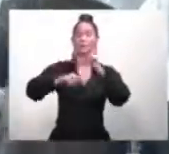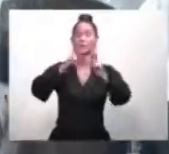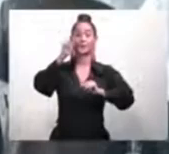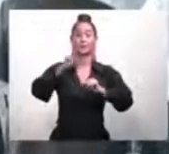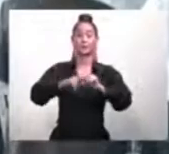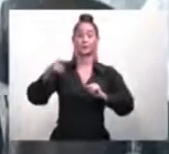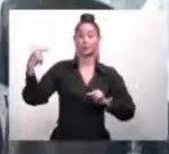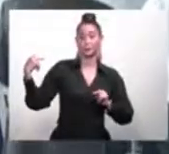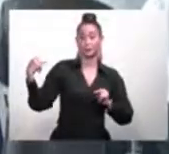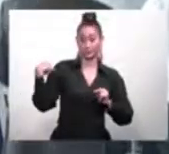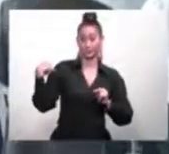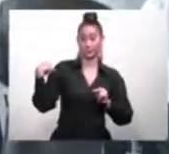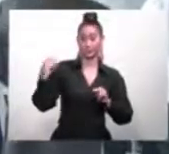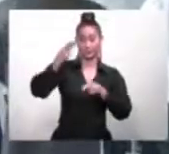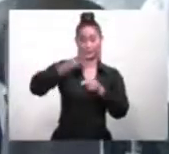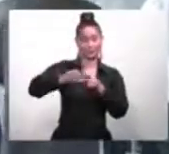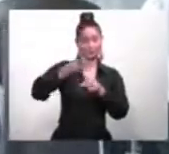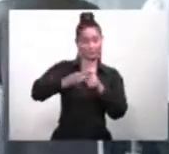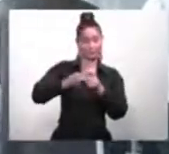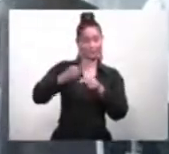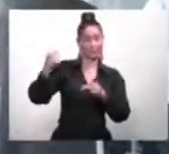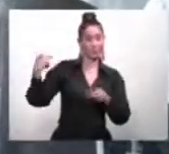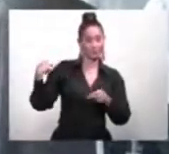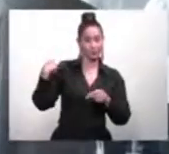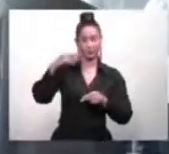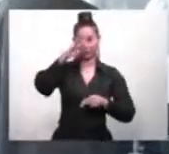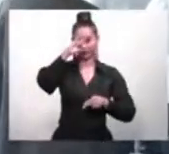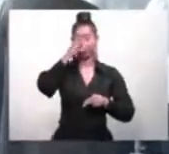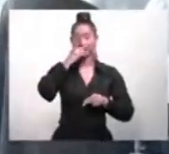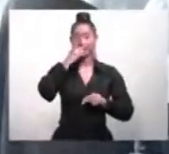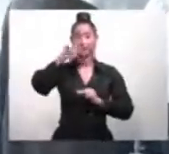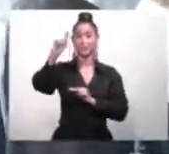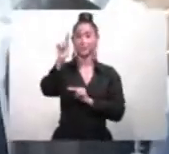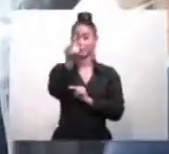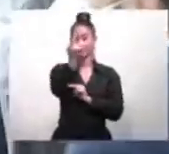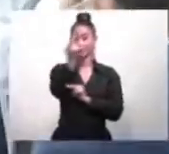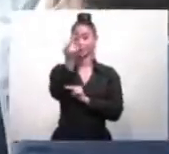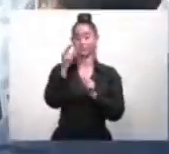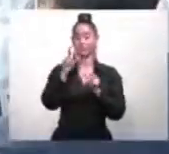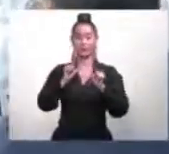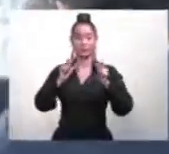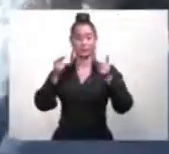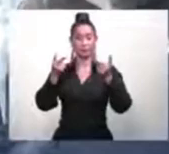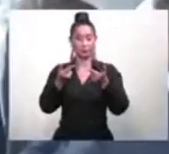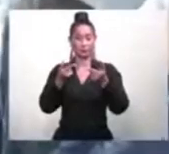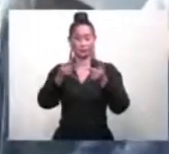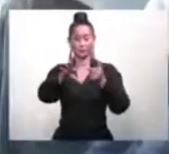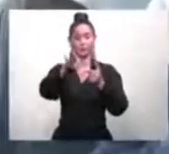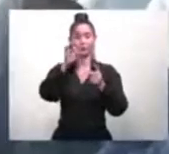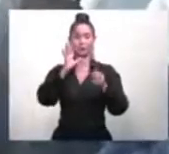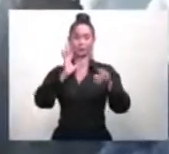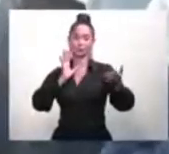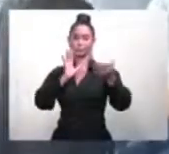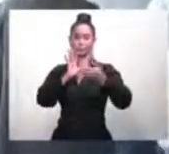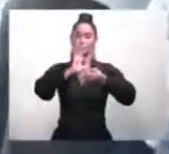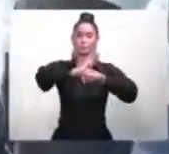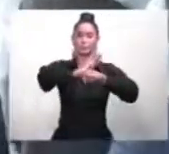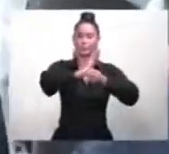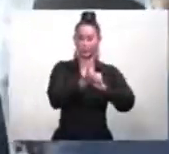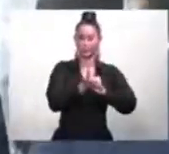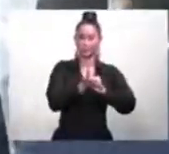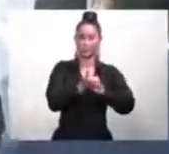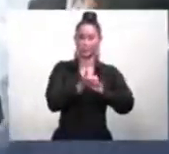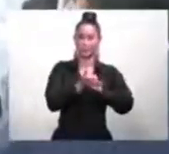Vacunación Vacuna TRD, un primer paso contra la batalla al COVID-19,